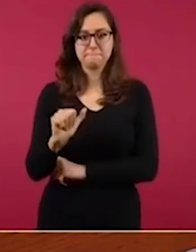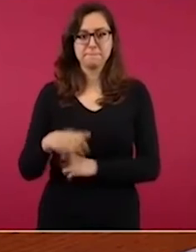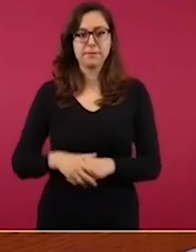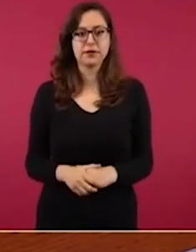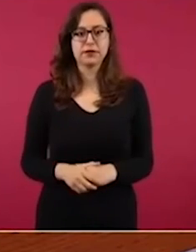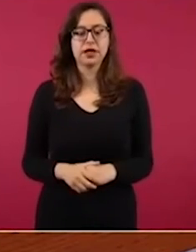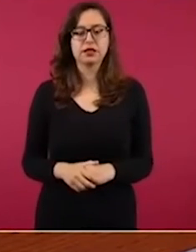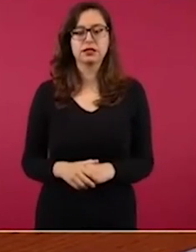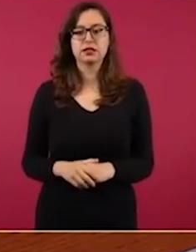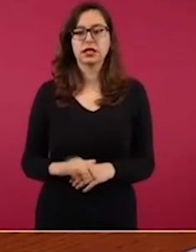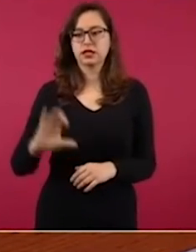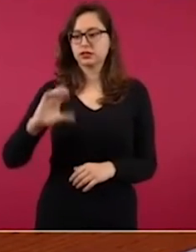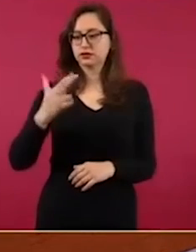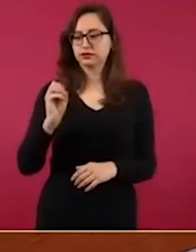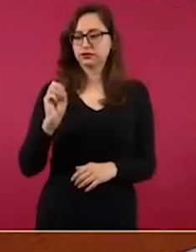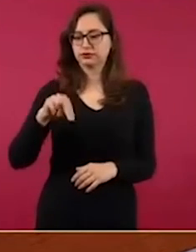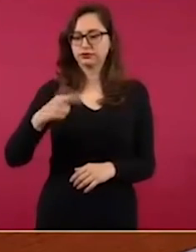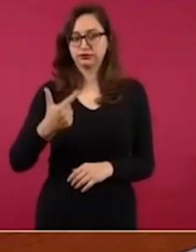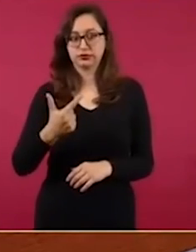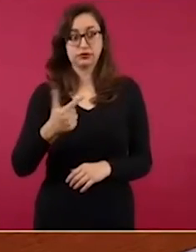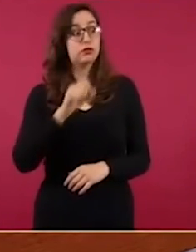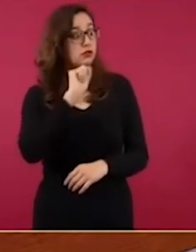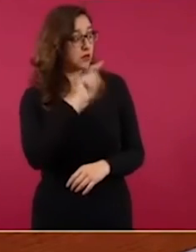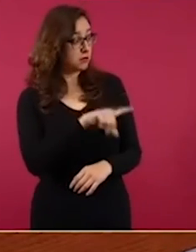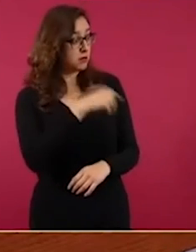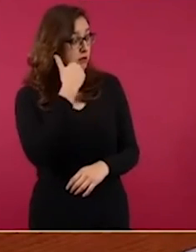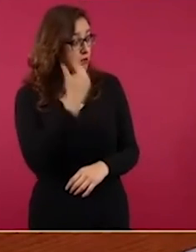Osorio Ochón, él también.